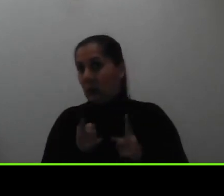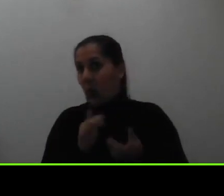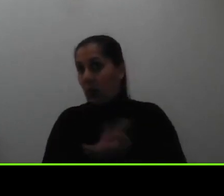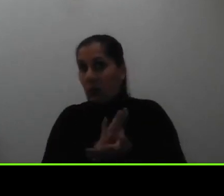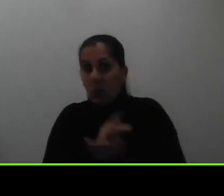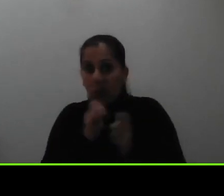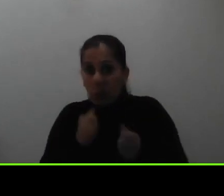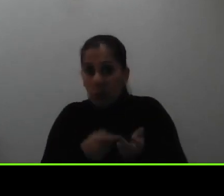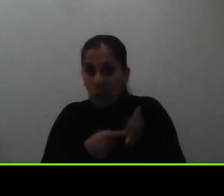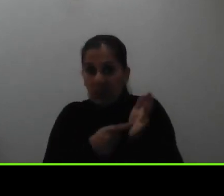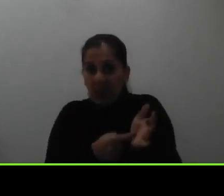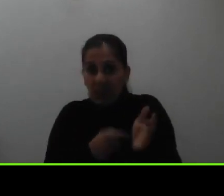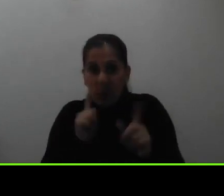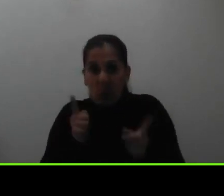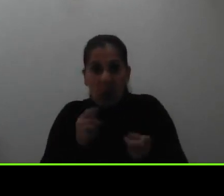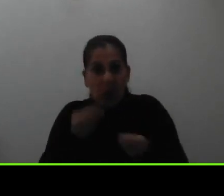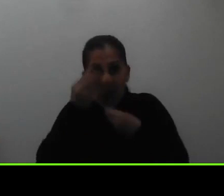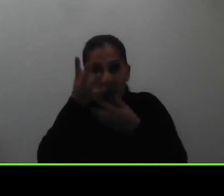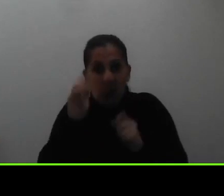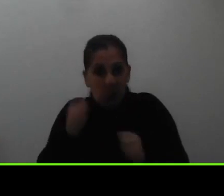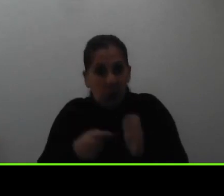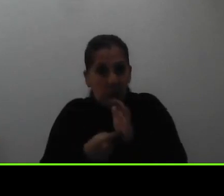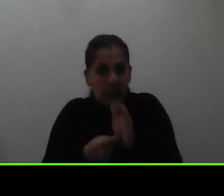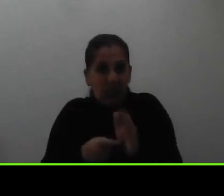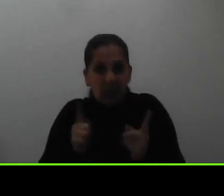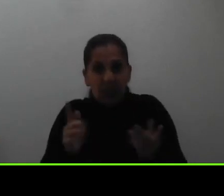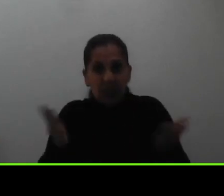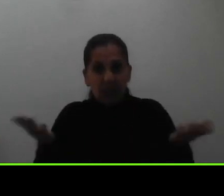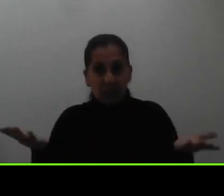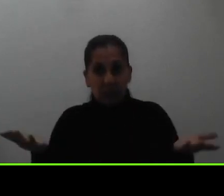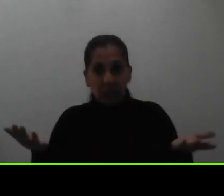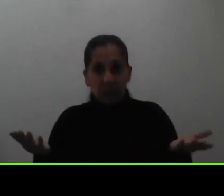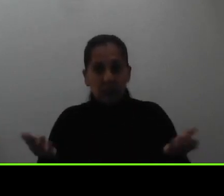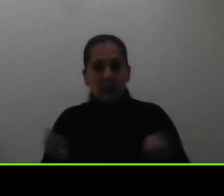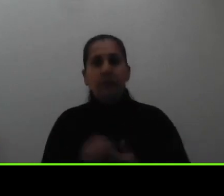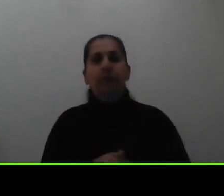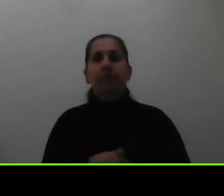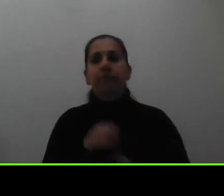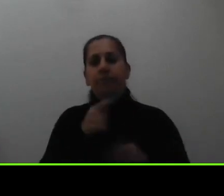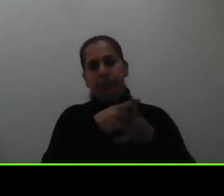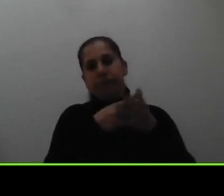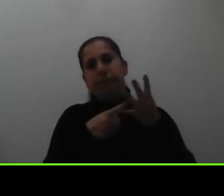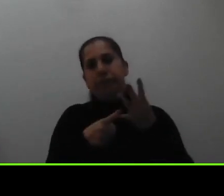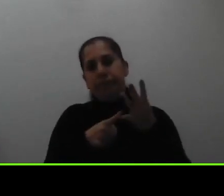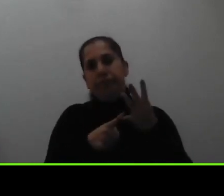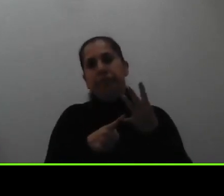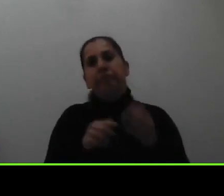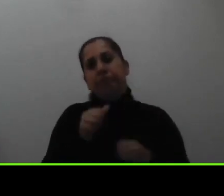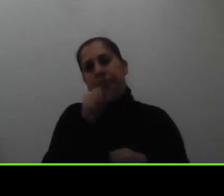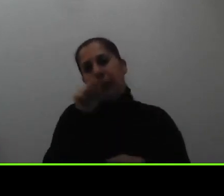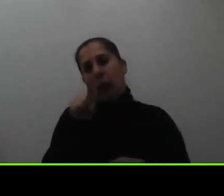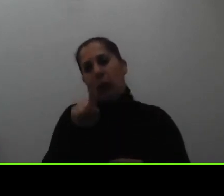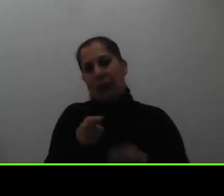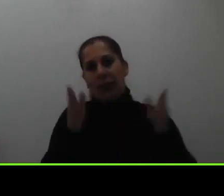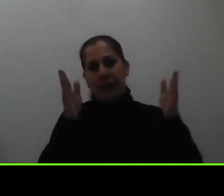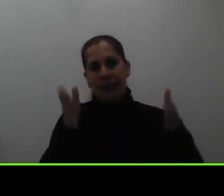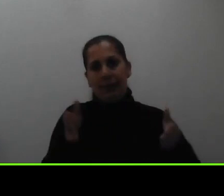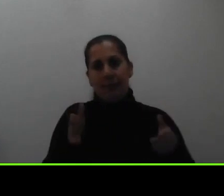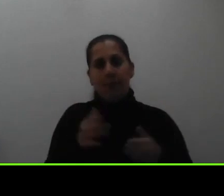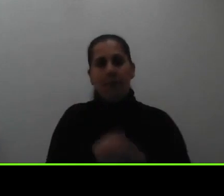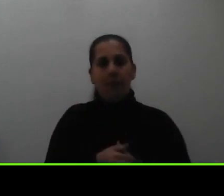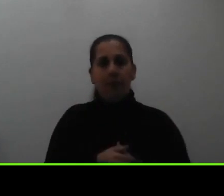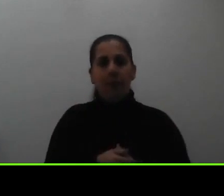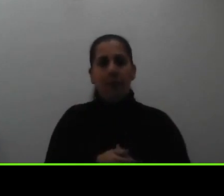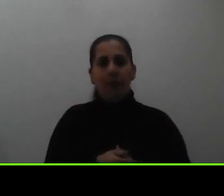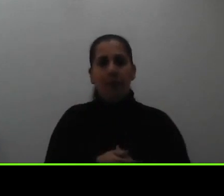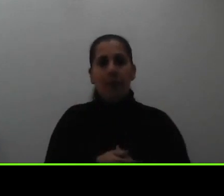presentar o qué información puede presentar esta persona? Esas serían las preguntitas de este bloque nada